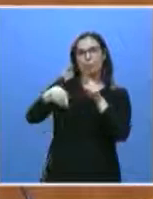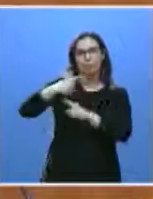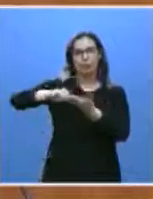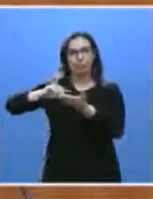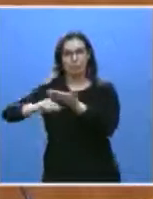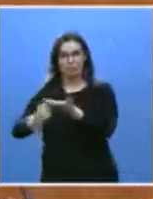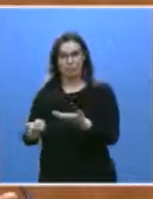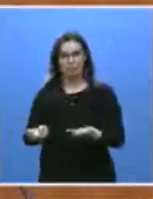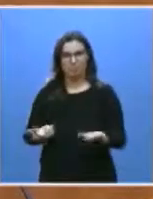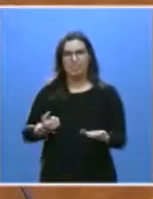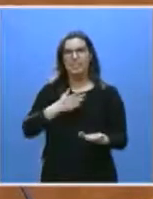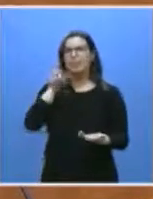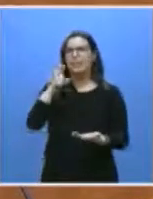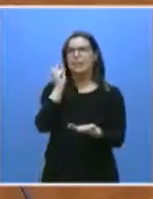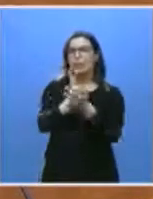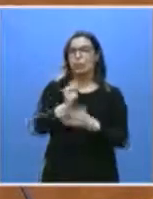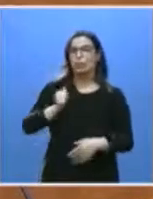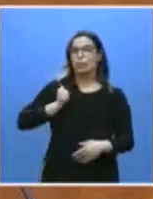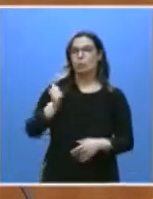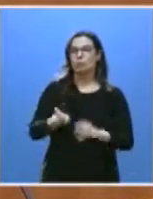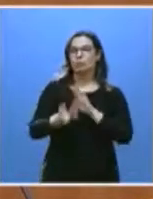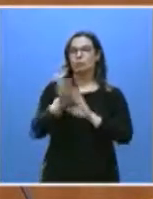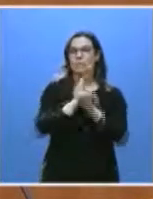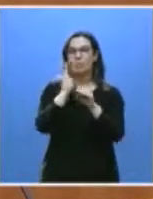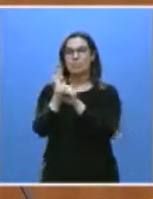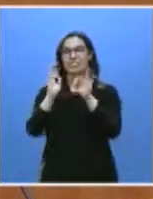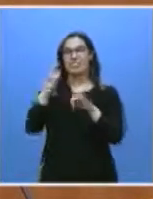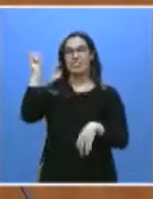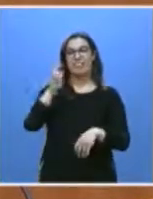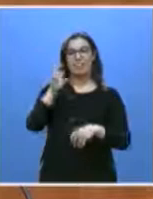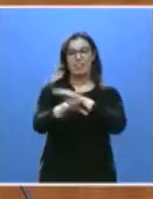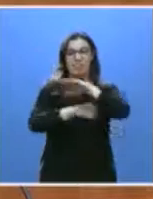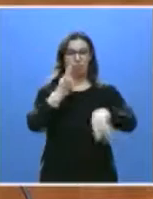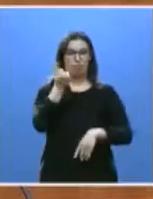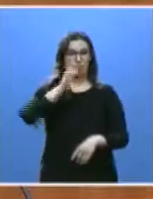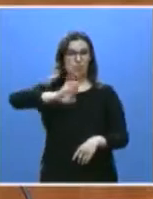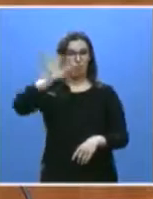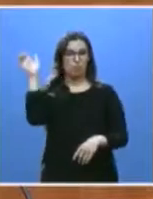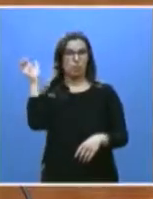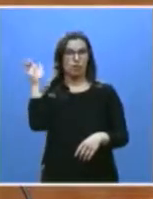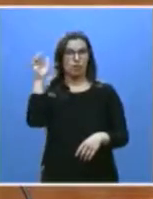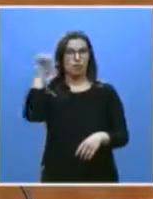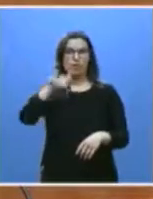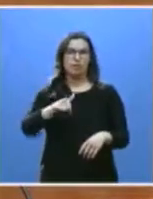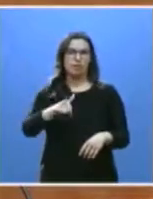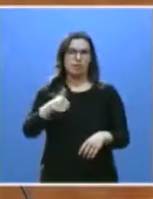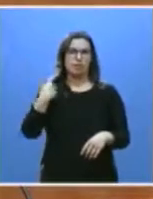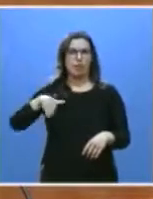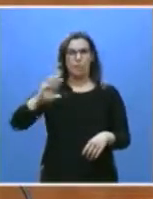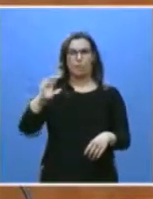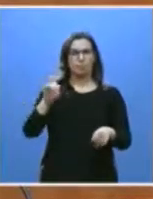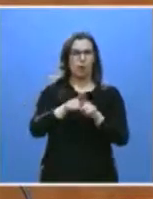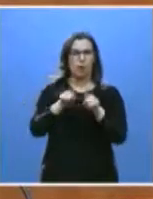Tenemos el reto y la oportunidad de poner en marcha las inversiones de los fondos europeos para la reconstrucción. Esta tierra ha dejado pasar muchos trenes,